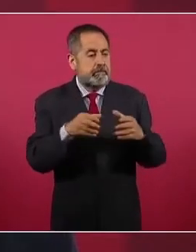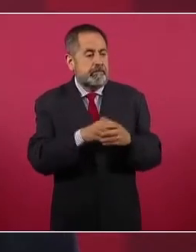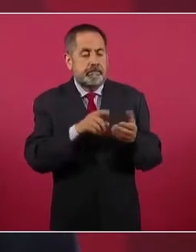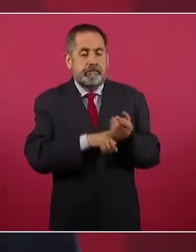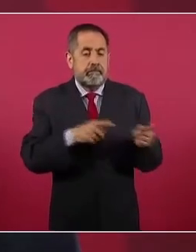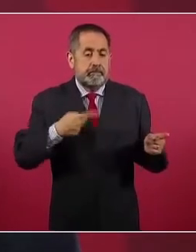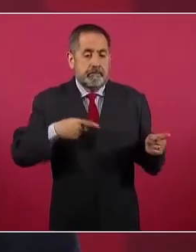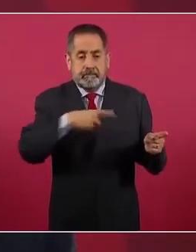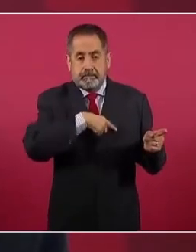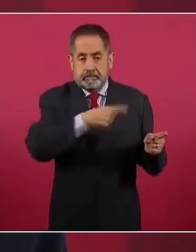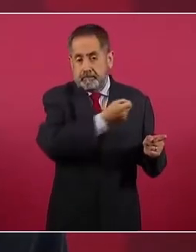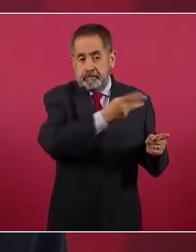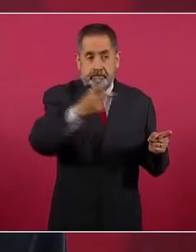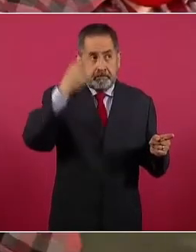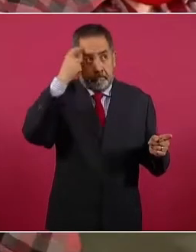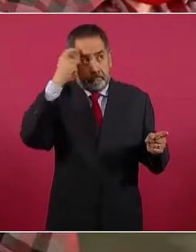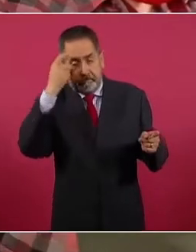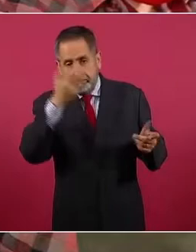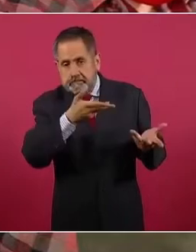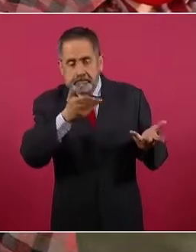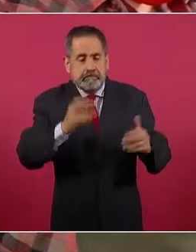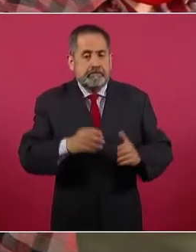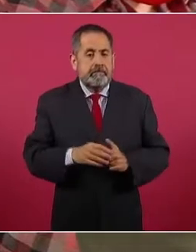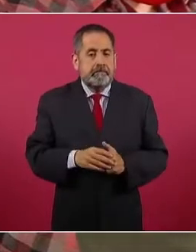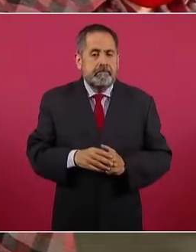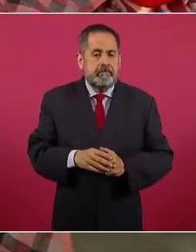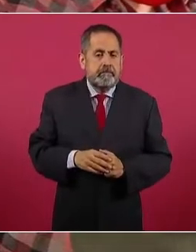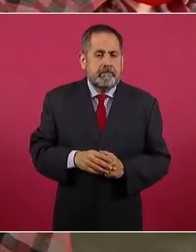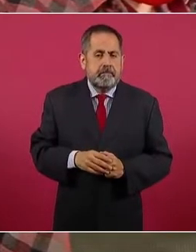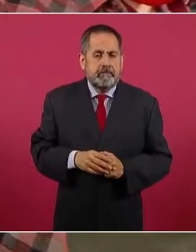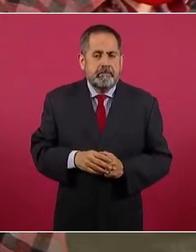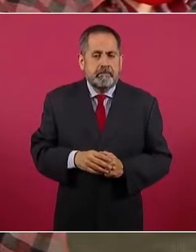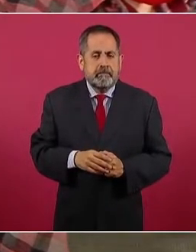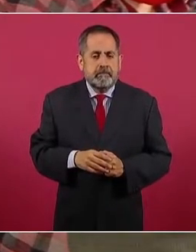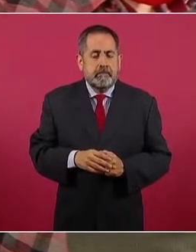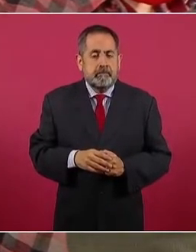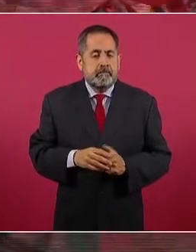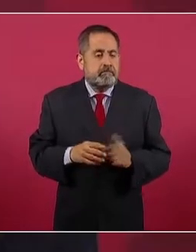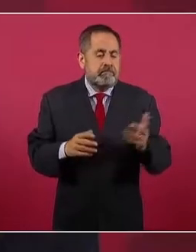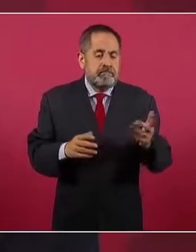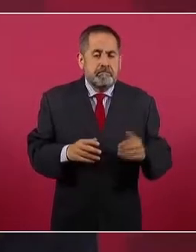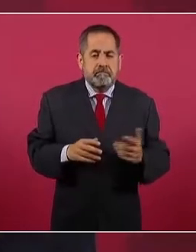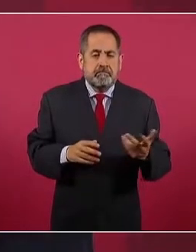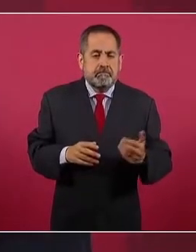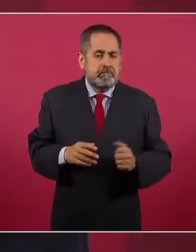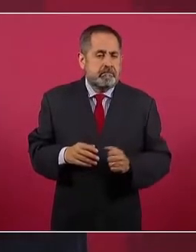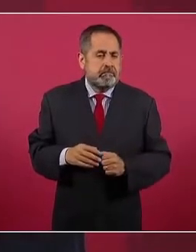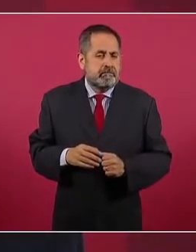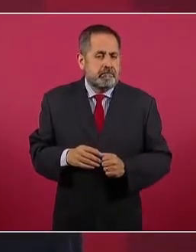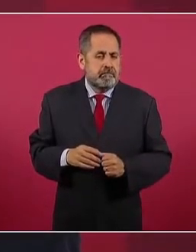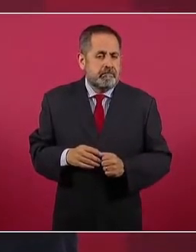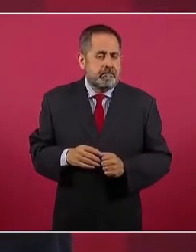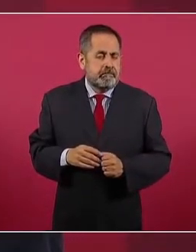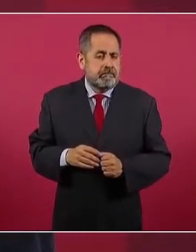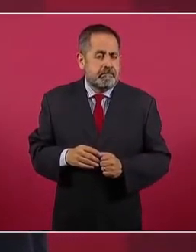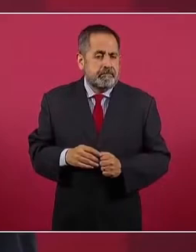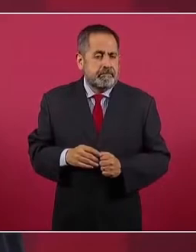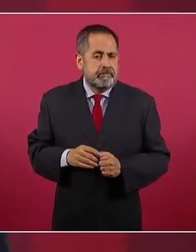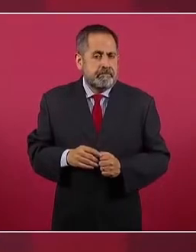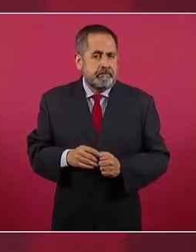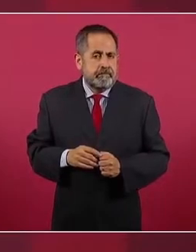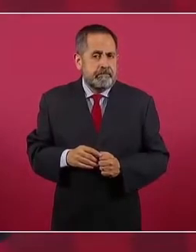para la visión de algunos, que normal de que